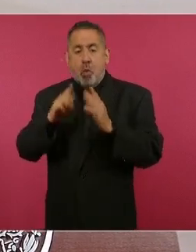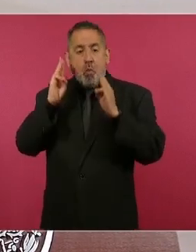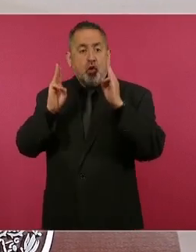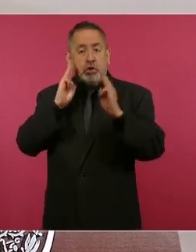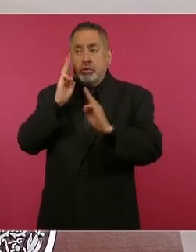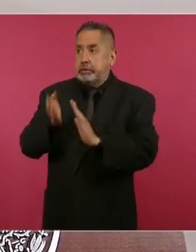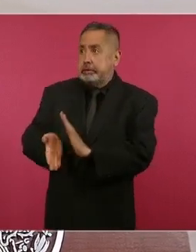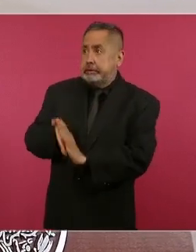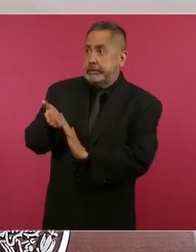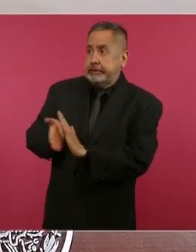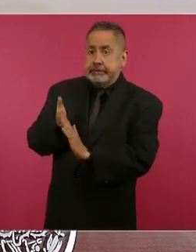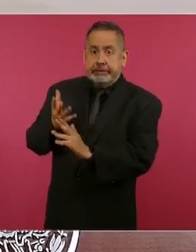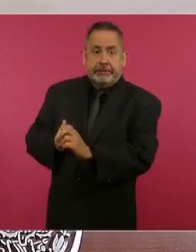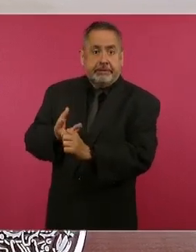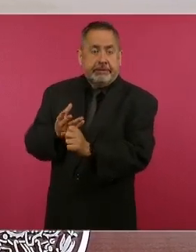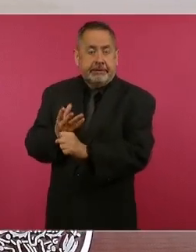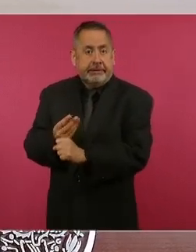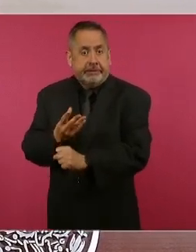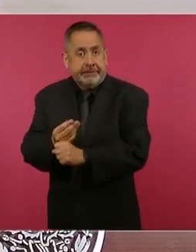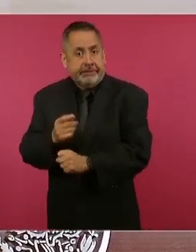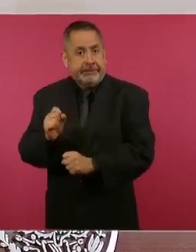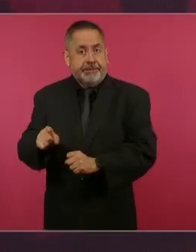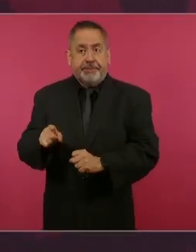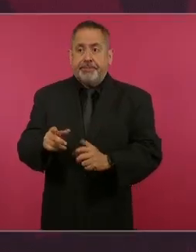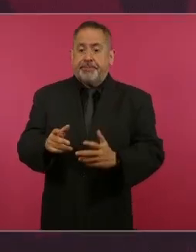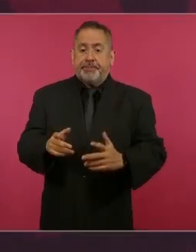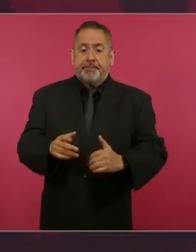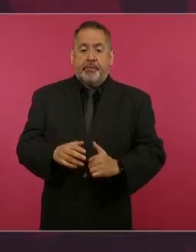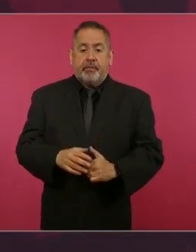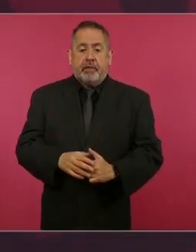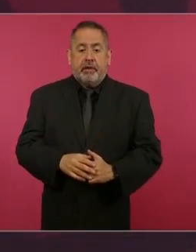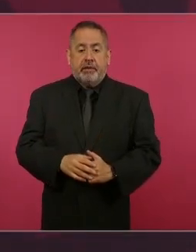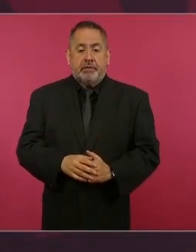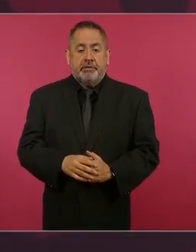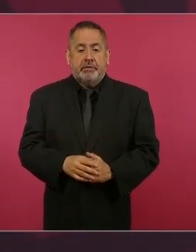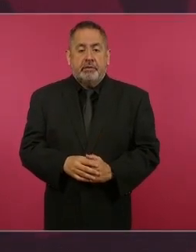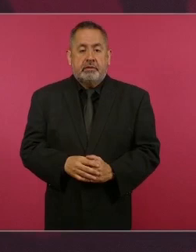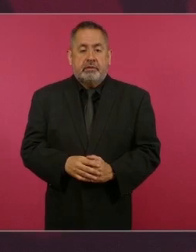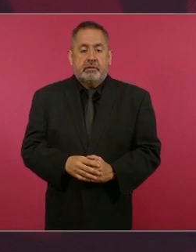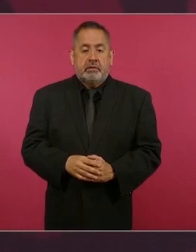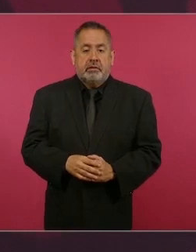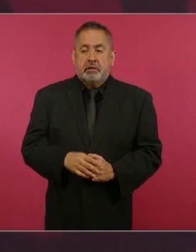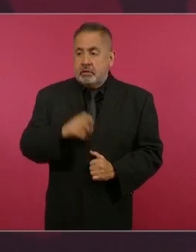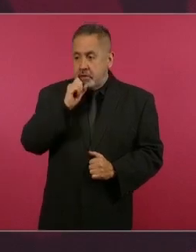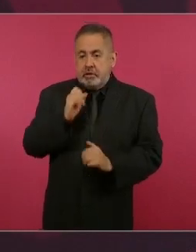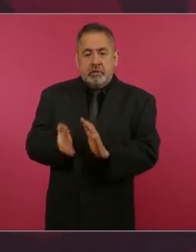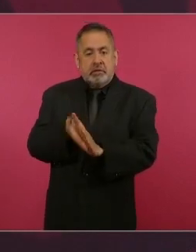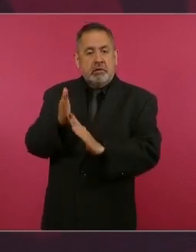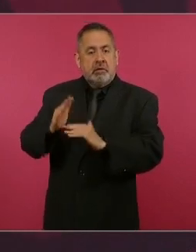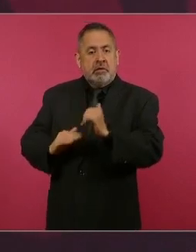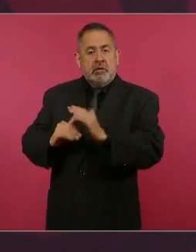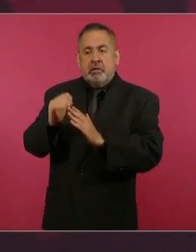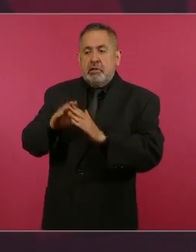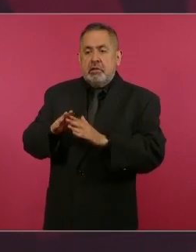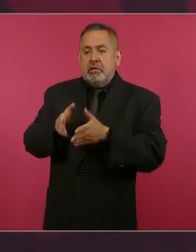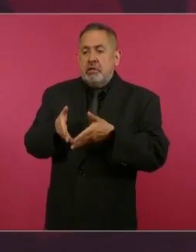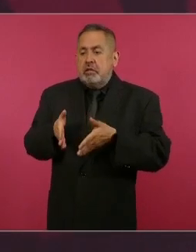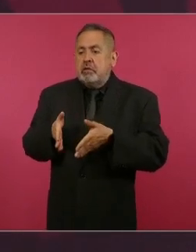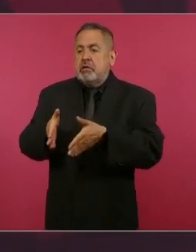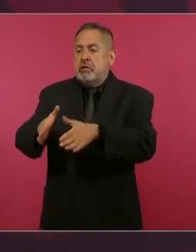estamos construyendo caminos